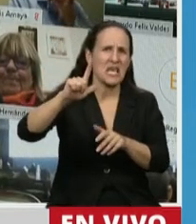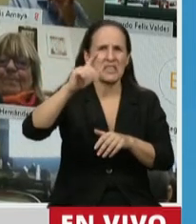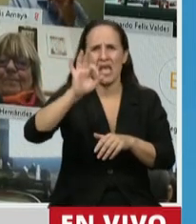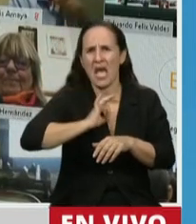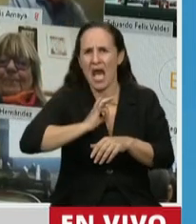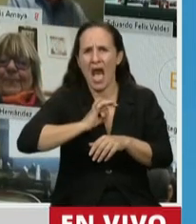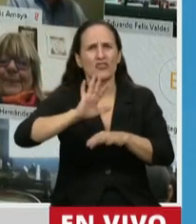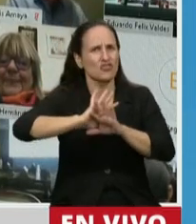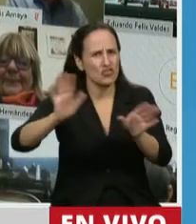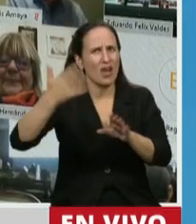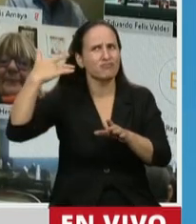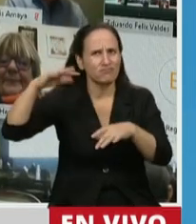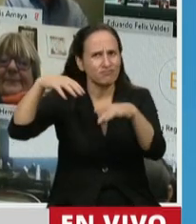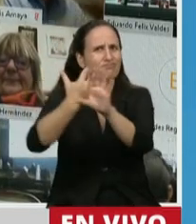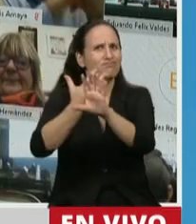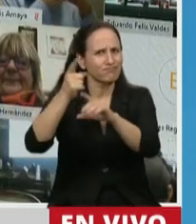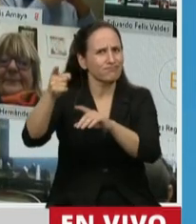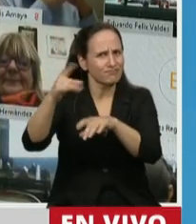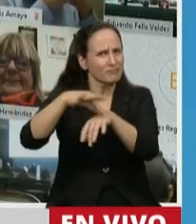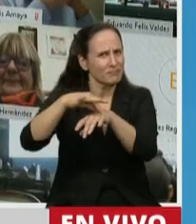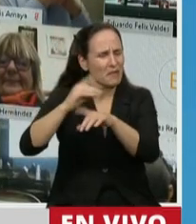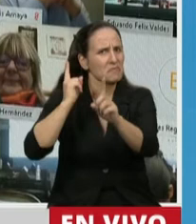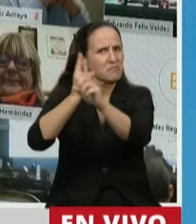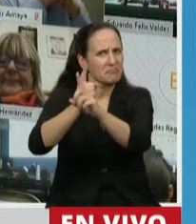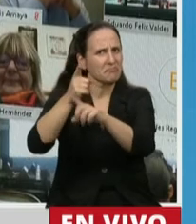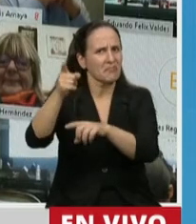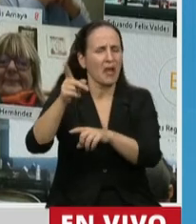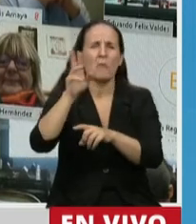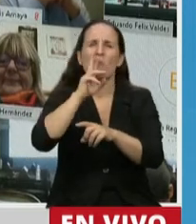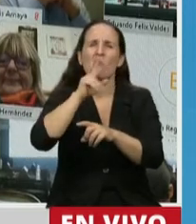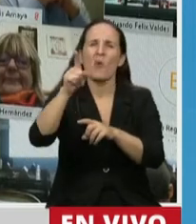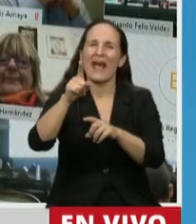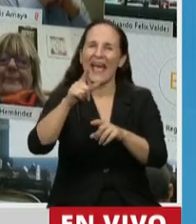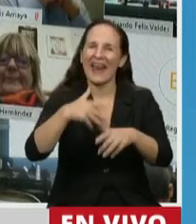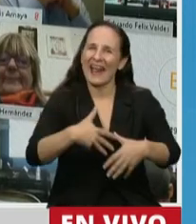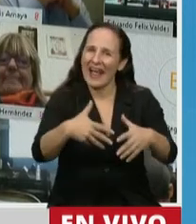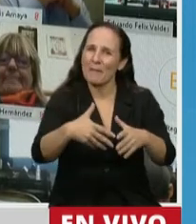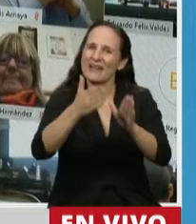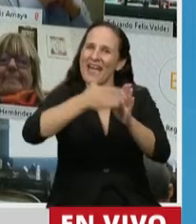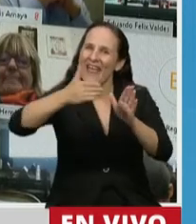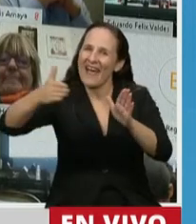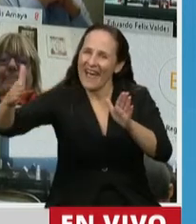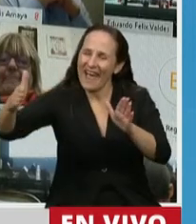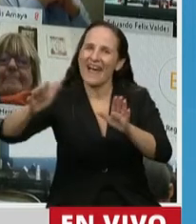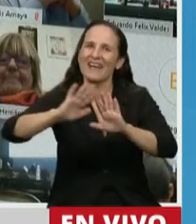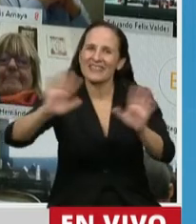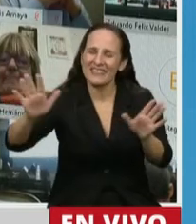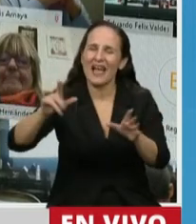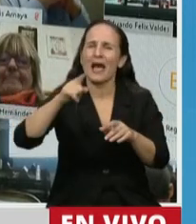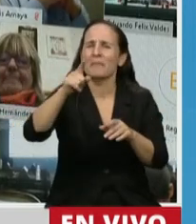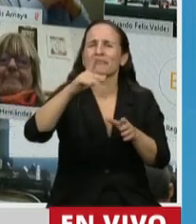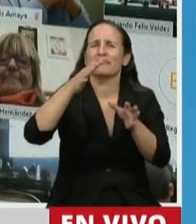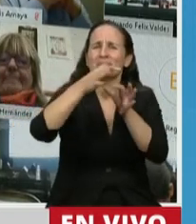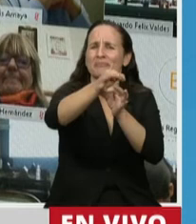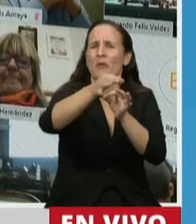telemedicina haciendo seguimiento a las mujeres en las distintas etapas de la gestación, a las provincias como Cienfuegos,